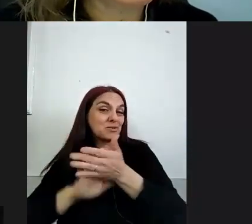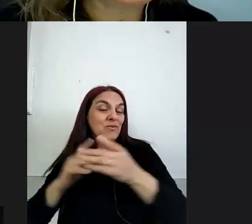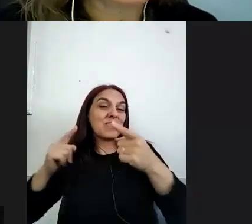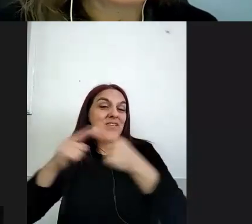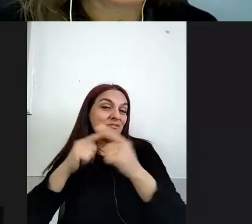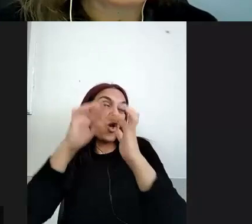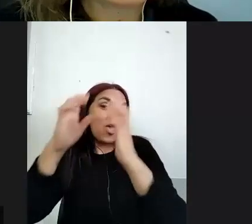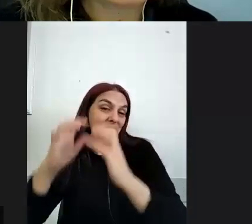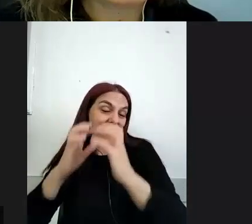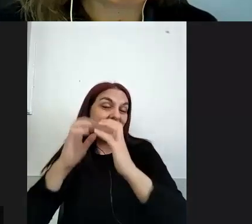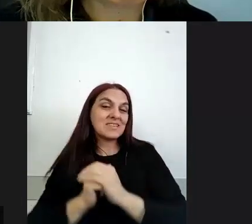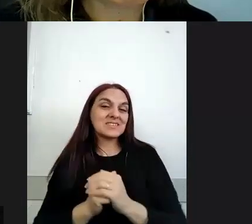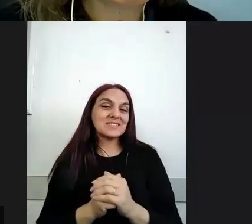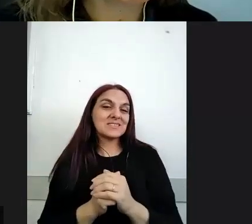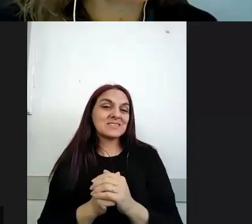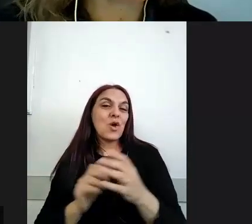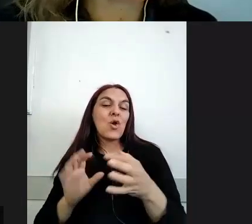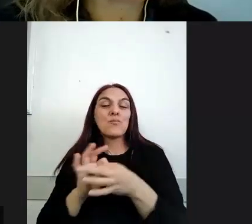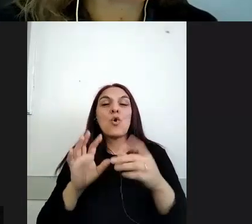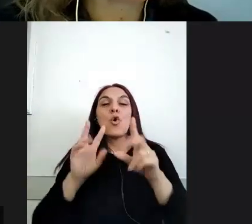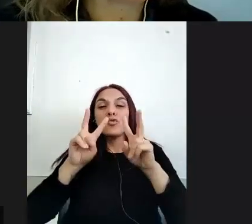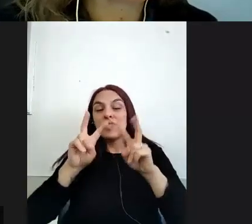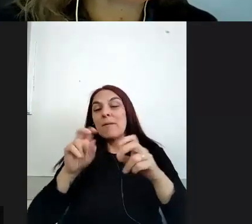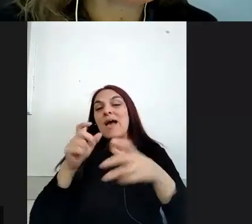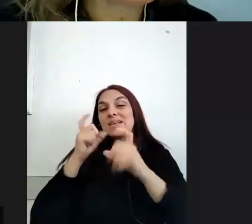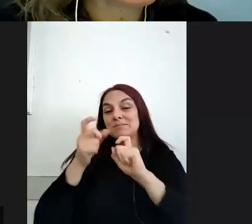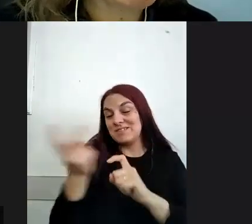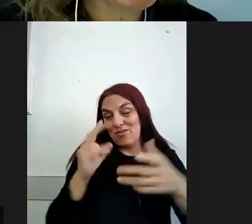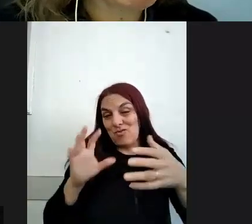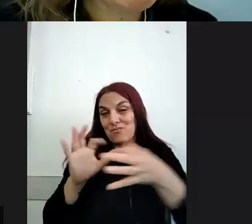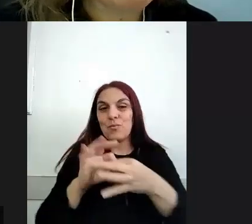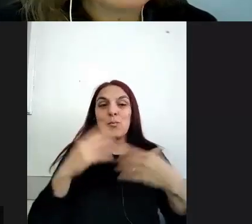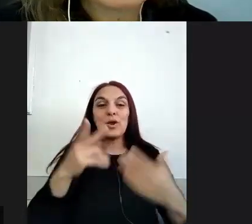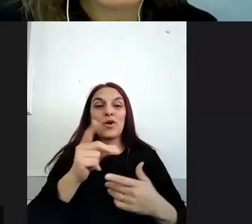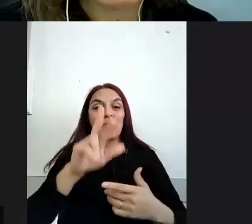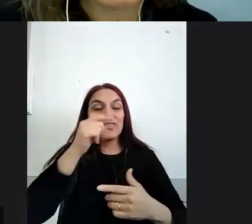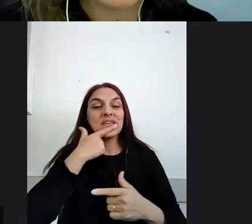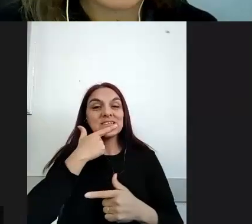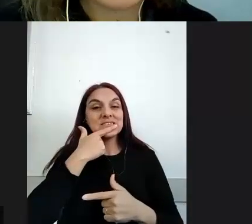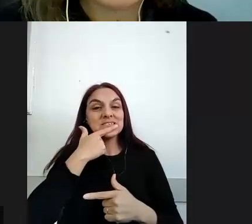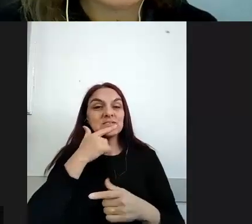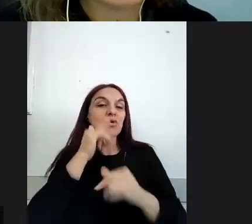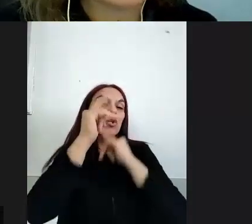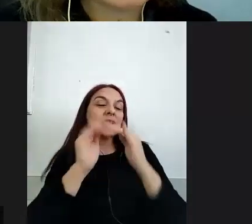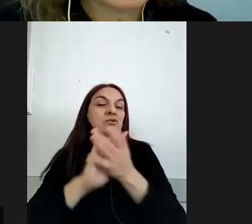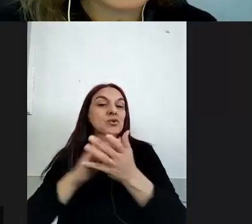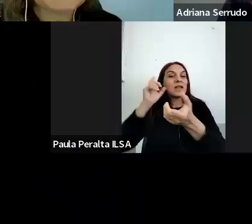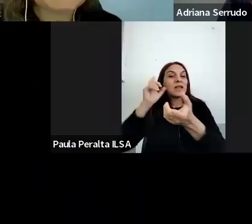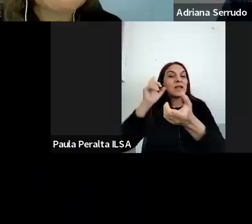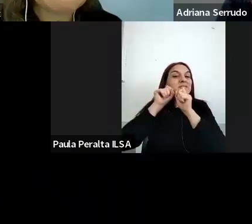debates a esta cuestión de las experiencias bien Dris entonces te escuchamos a ti con las experiencias así